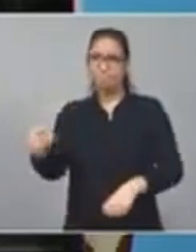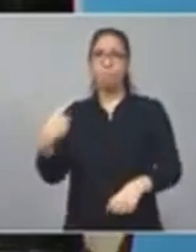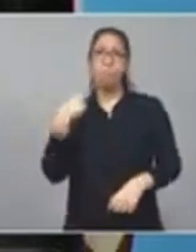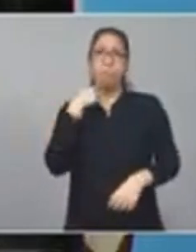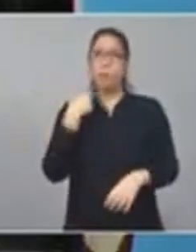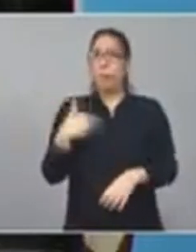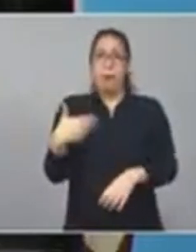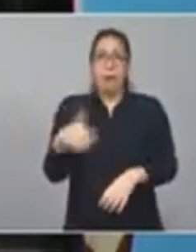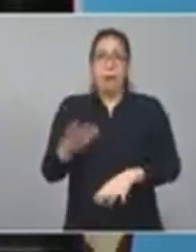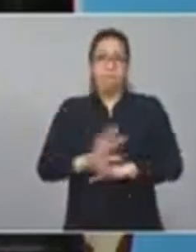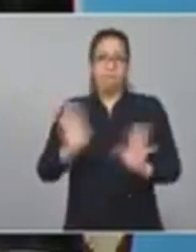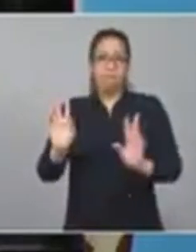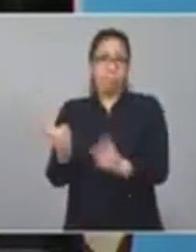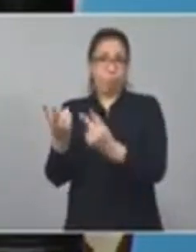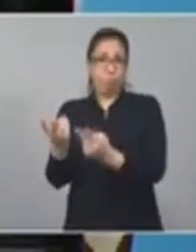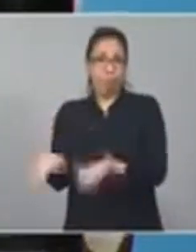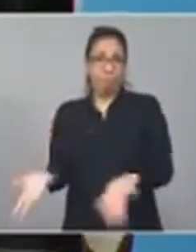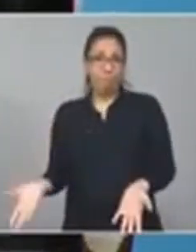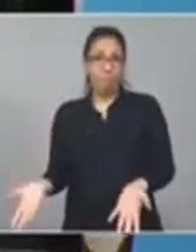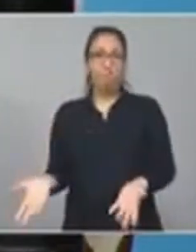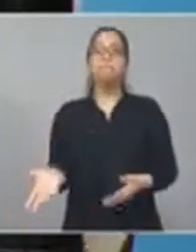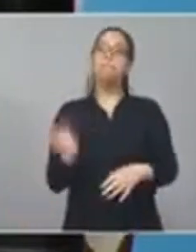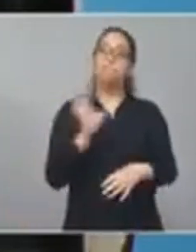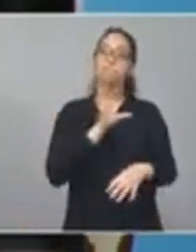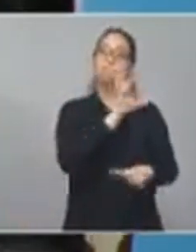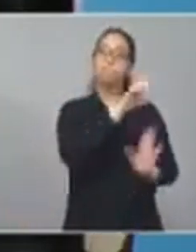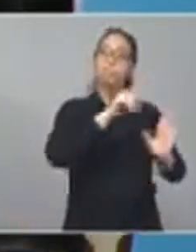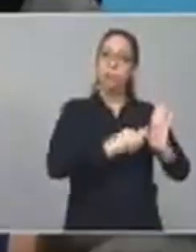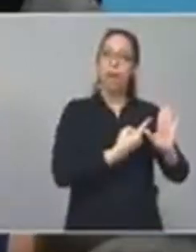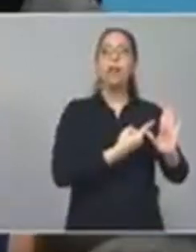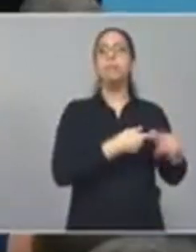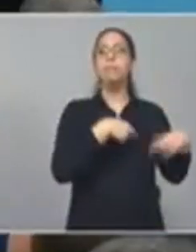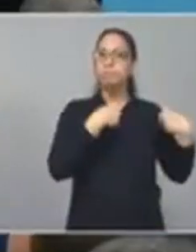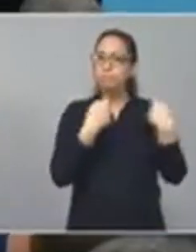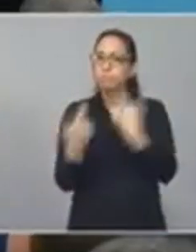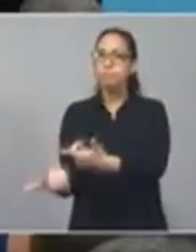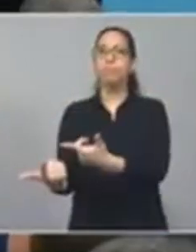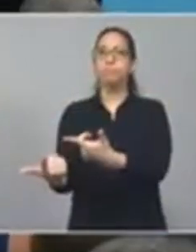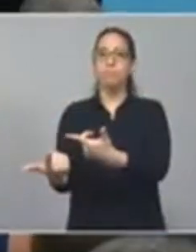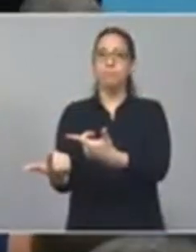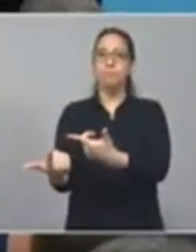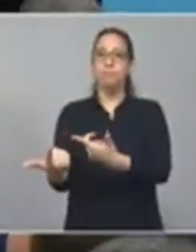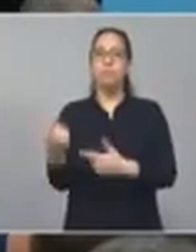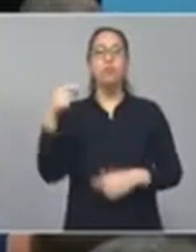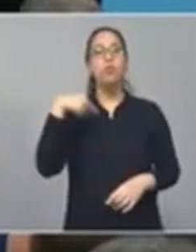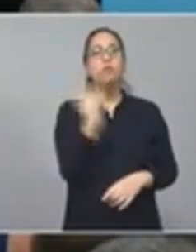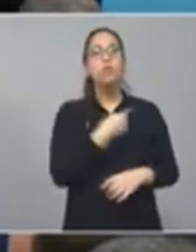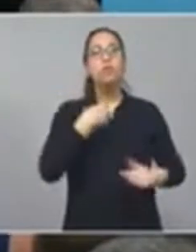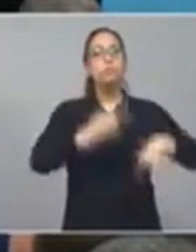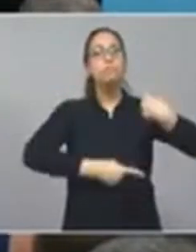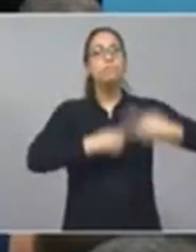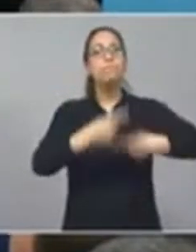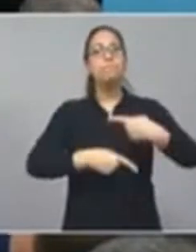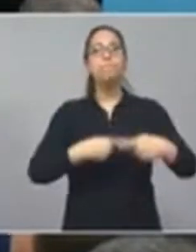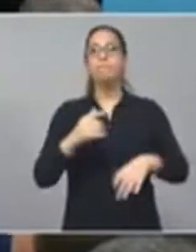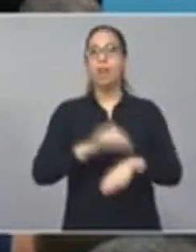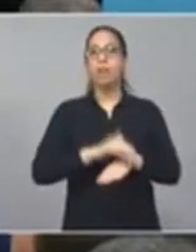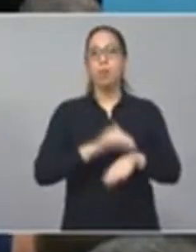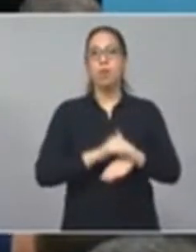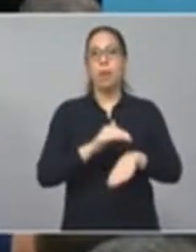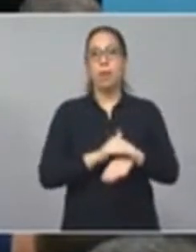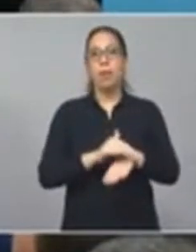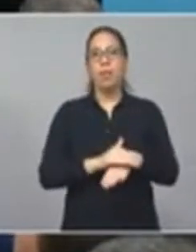realmente a no tenerlos. Así que estamos continuando, nuestro compromiso